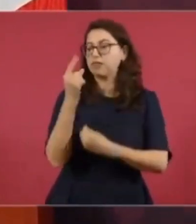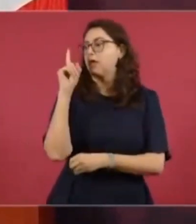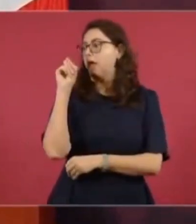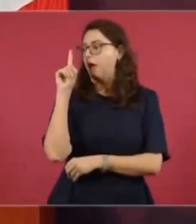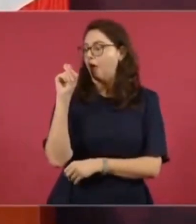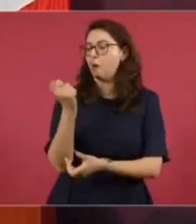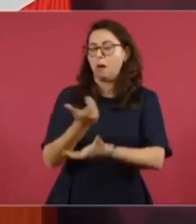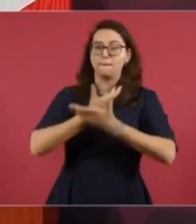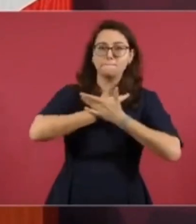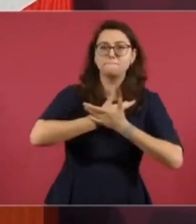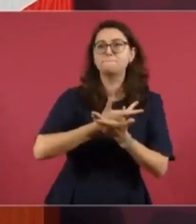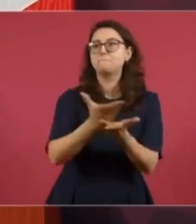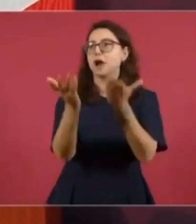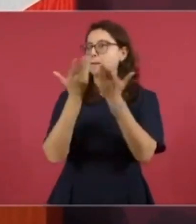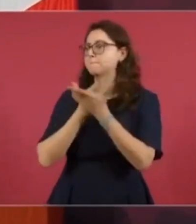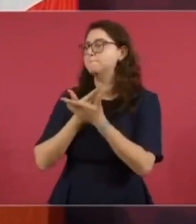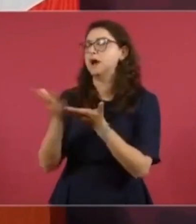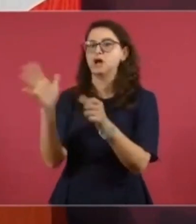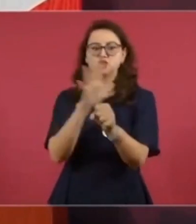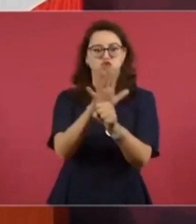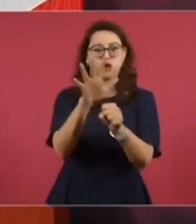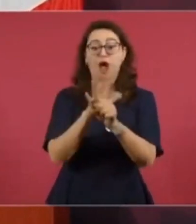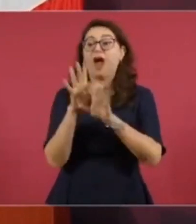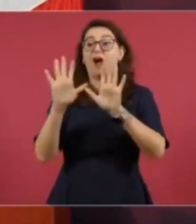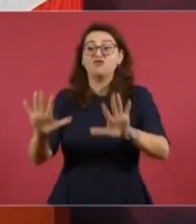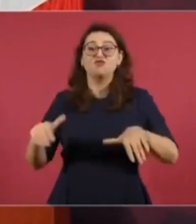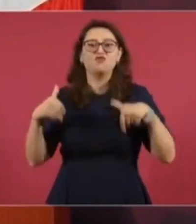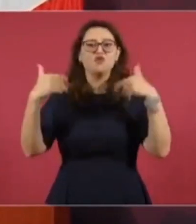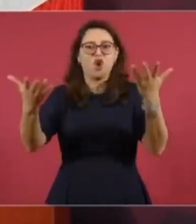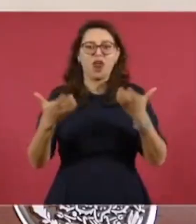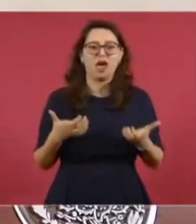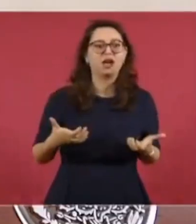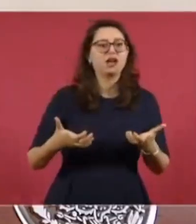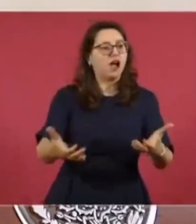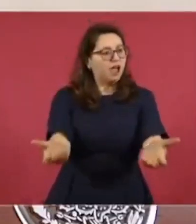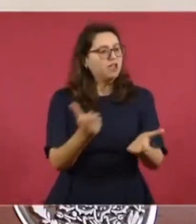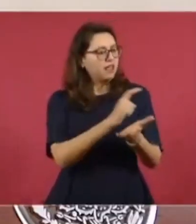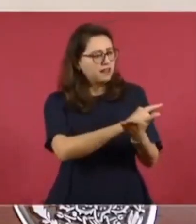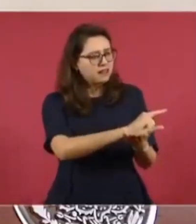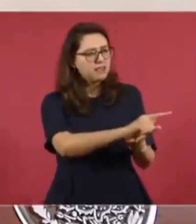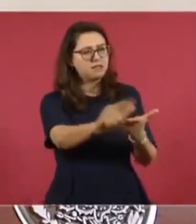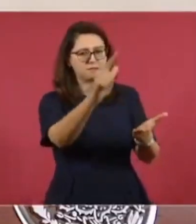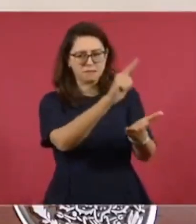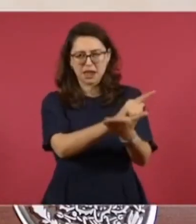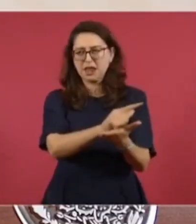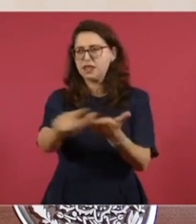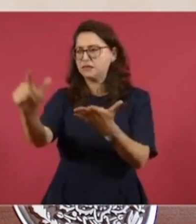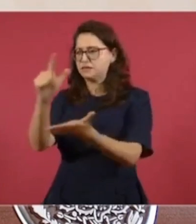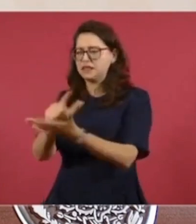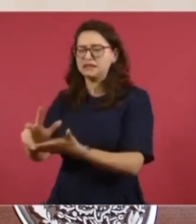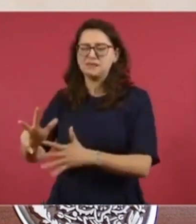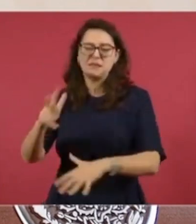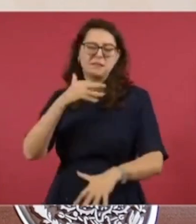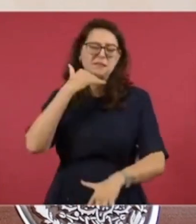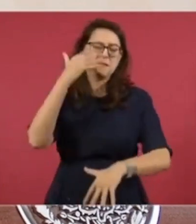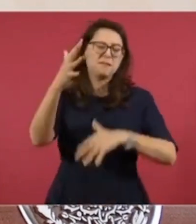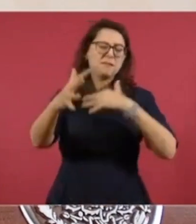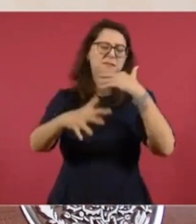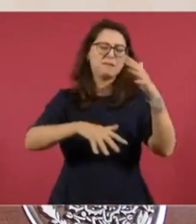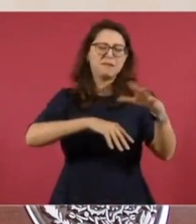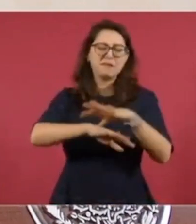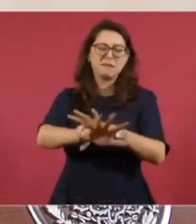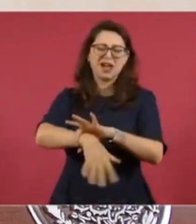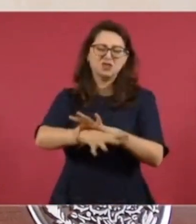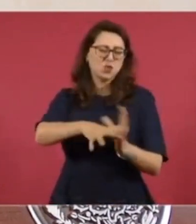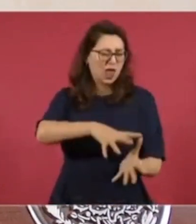ver con servicios públicos, con limpieza, estamos hablando de miles de toneladas de basura recogidas,